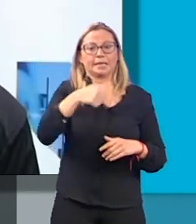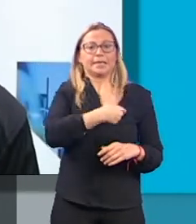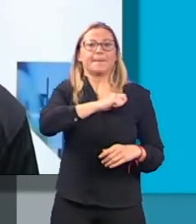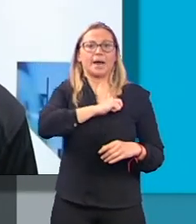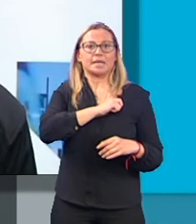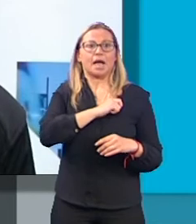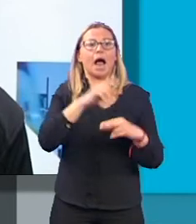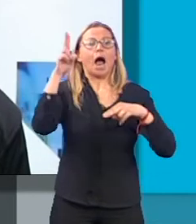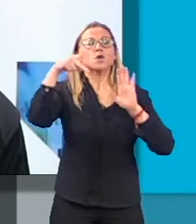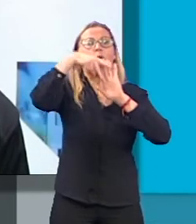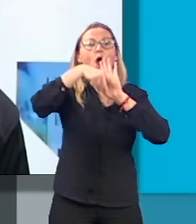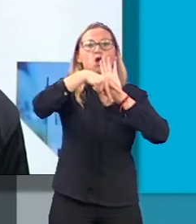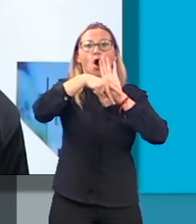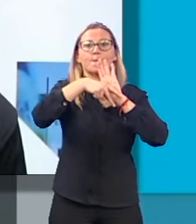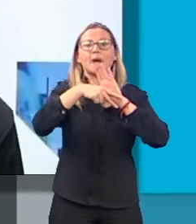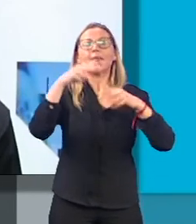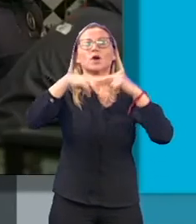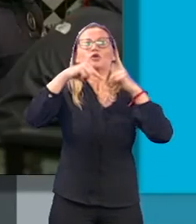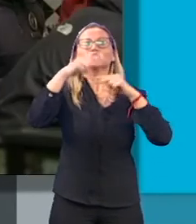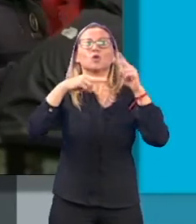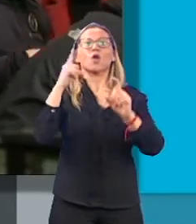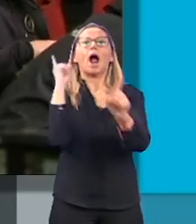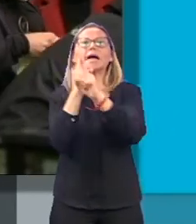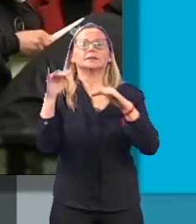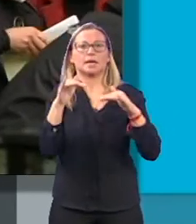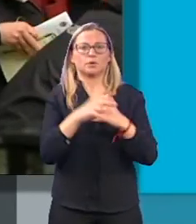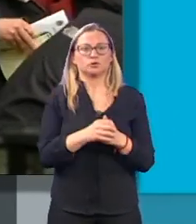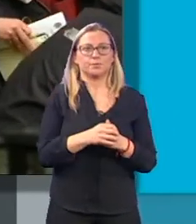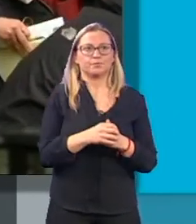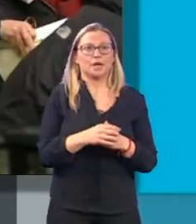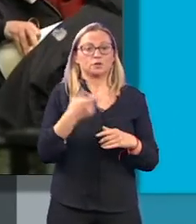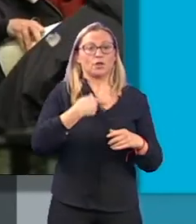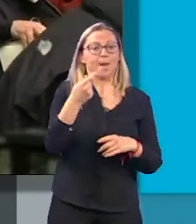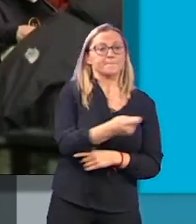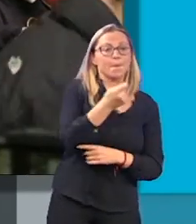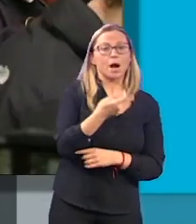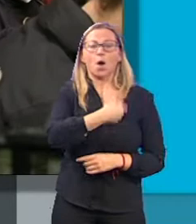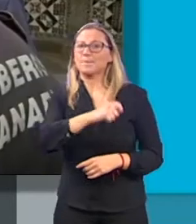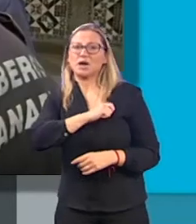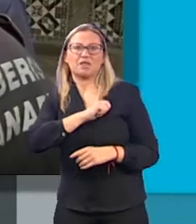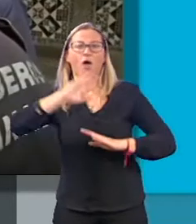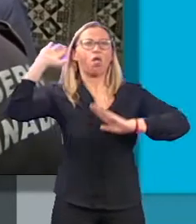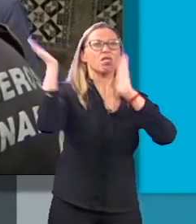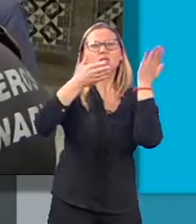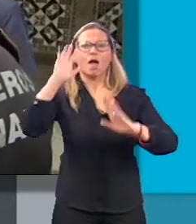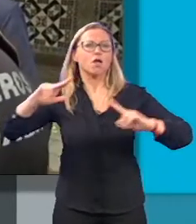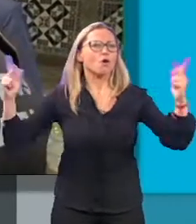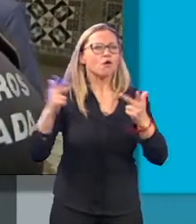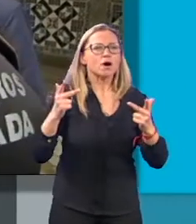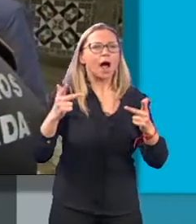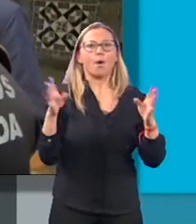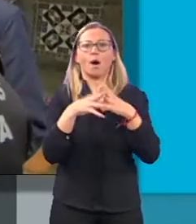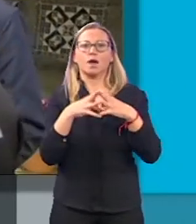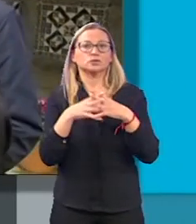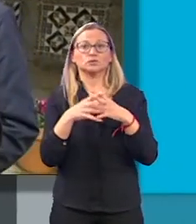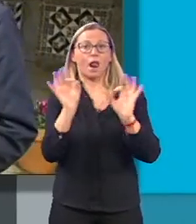normativa de construcción sismorresistente. Una jornada en que, según policía y bomberos, no ha habido daños graves en los edificios ni estructuras. De